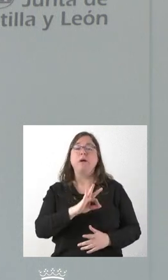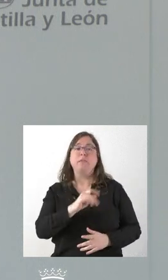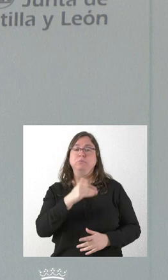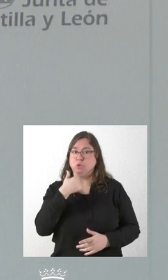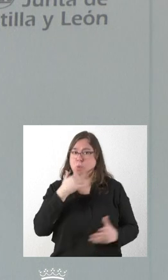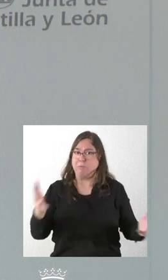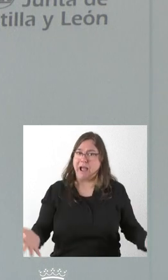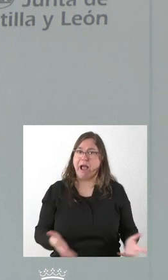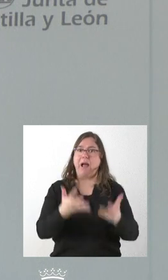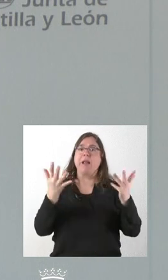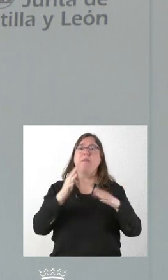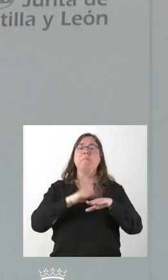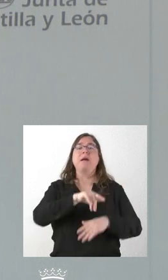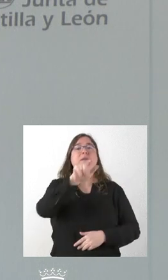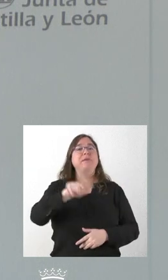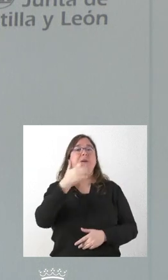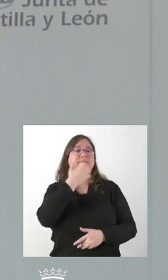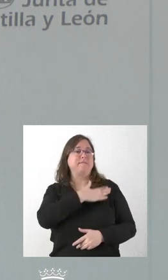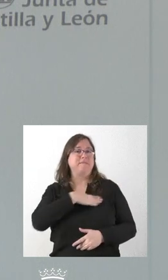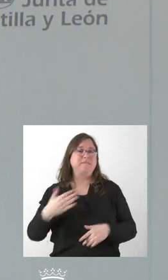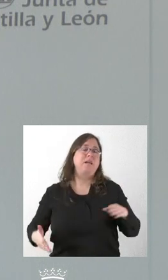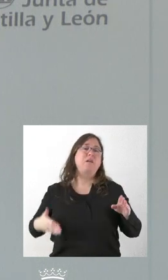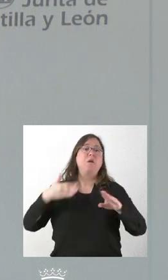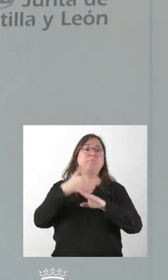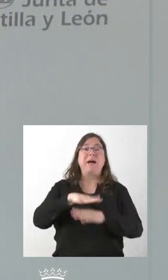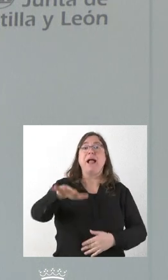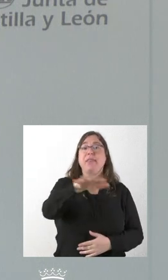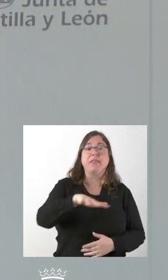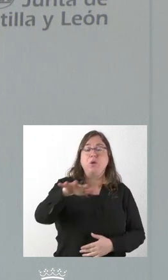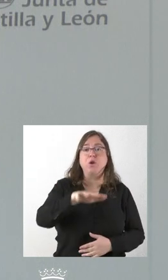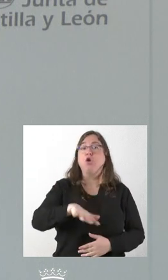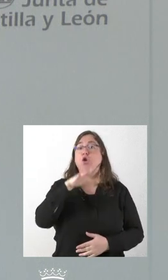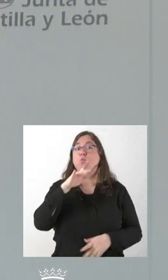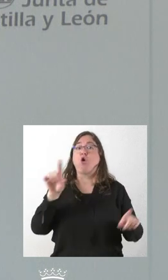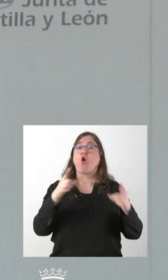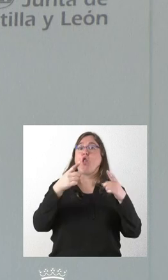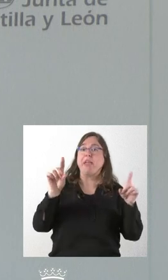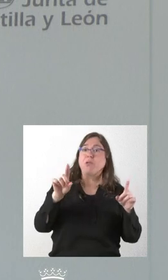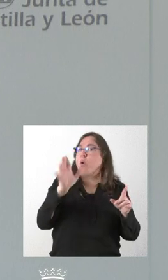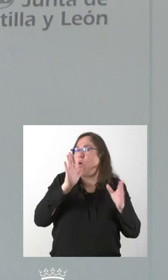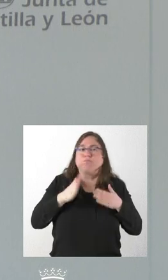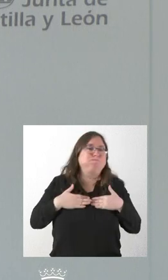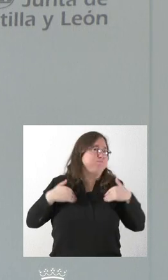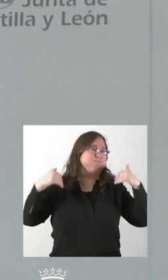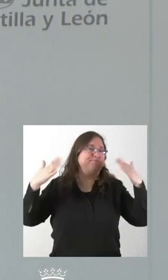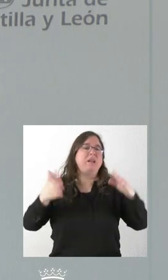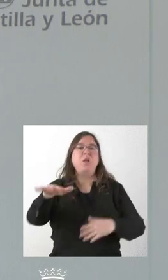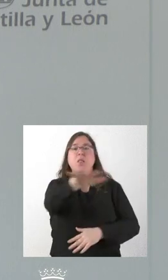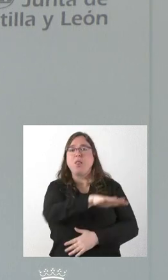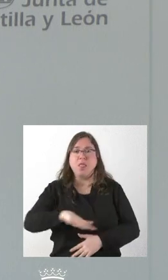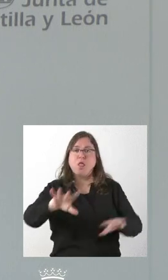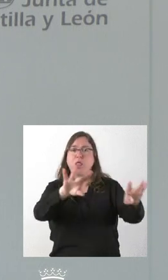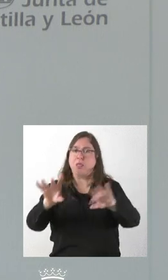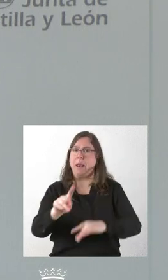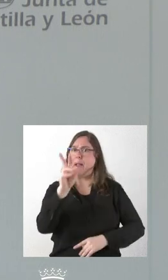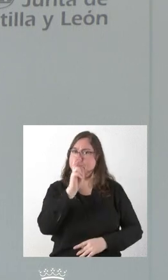animo desde aquí a las personas que lo deseen, que se acerquen a esa zona, bien con motivo del concierto o bien con cualquier otro motivo. Es una zona que merece la pena, que